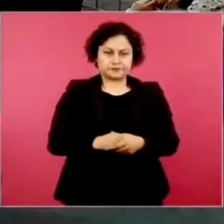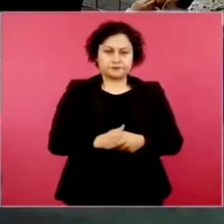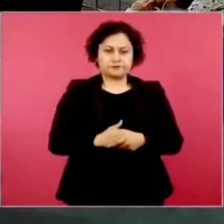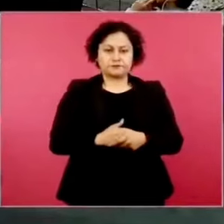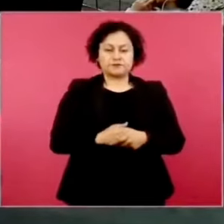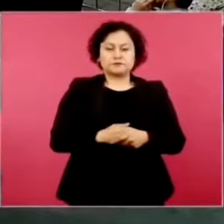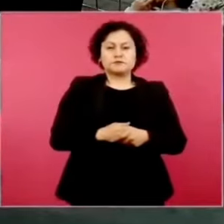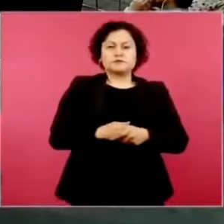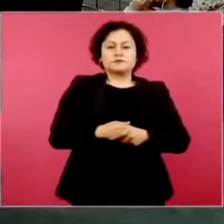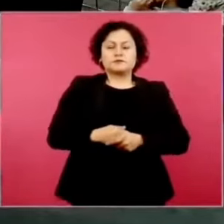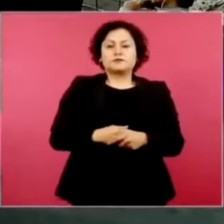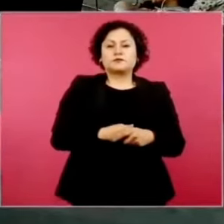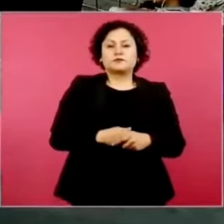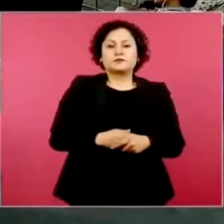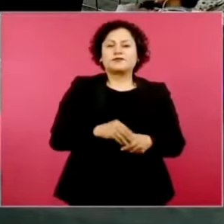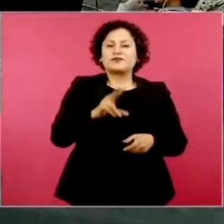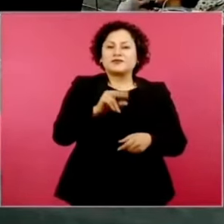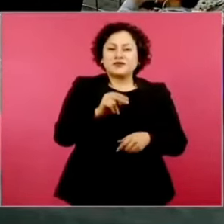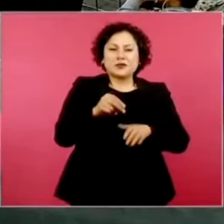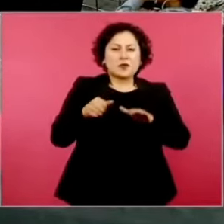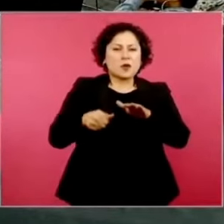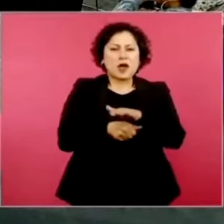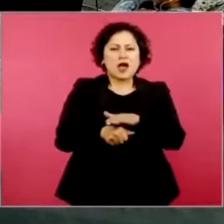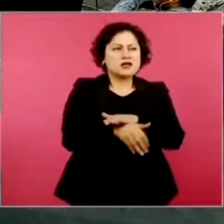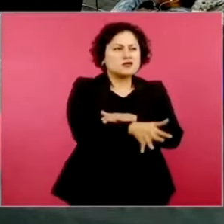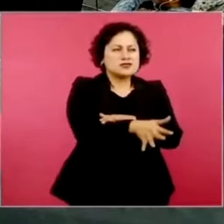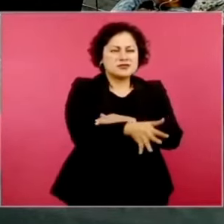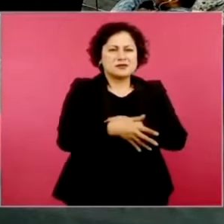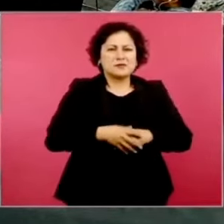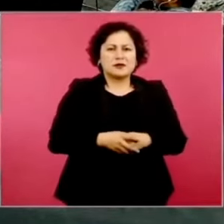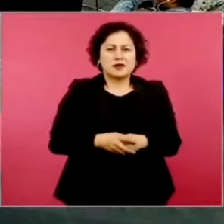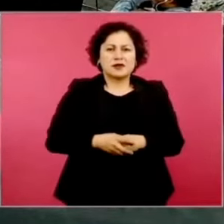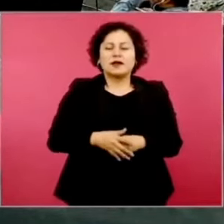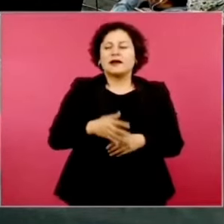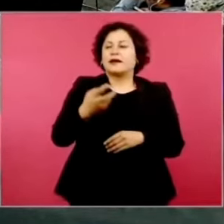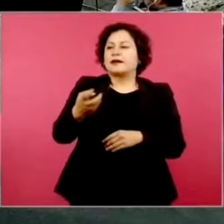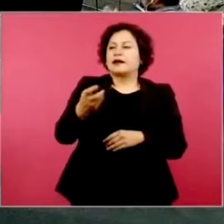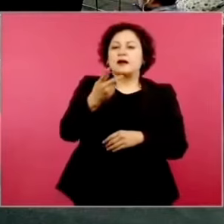No, los de Ayotzinapa. No, Ahora, el PRO. El PRO.